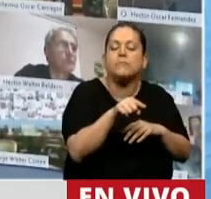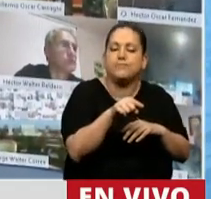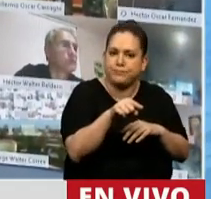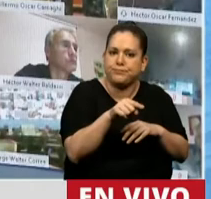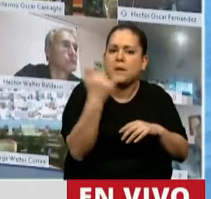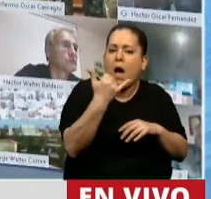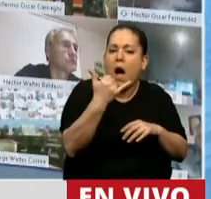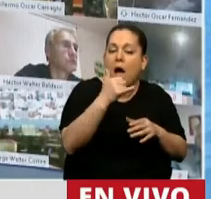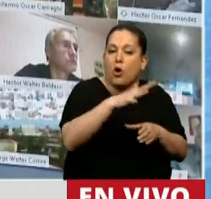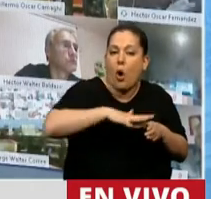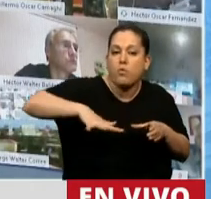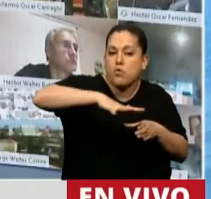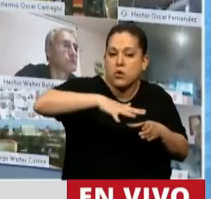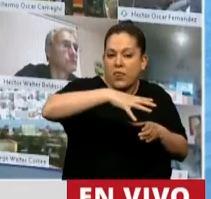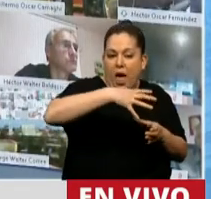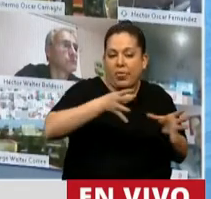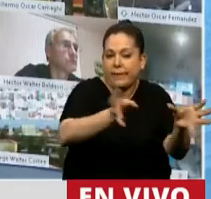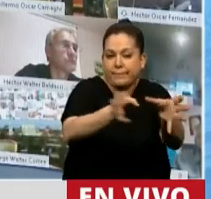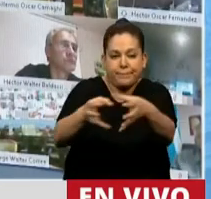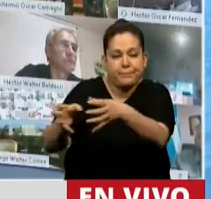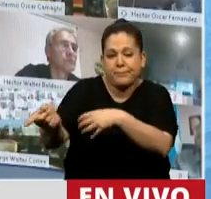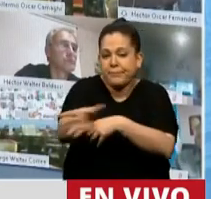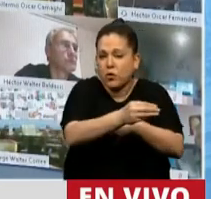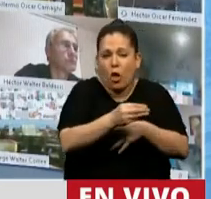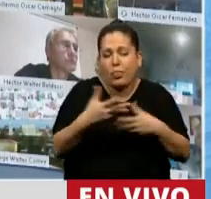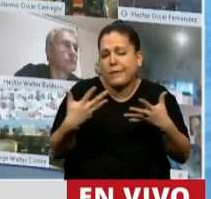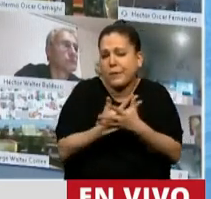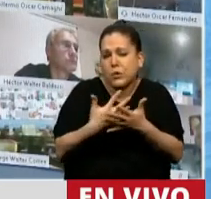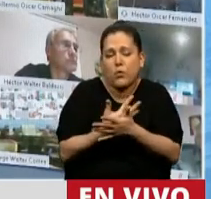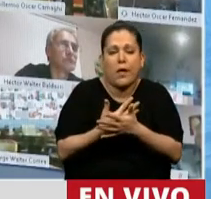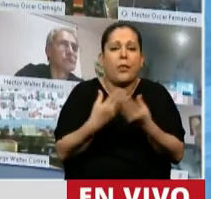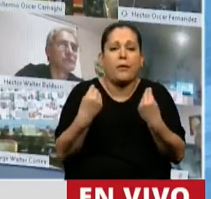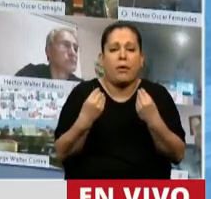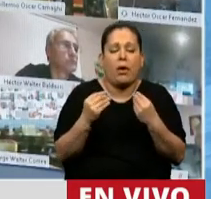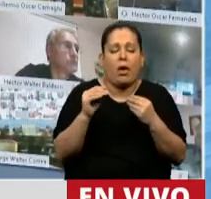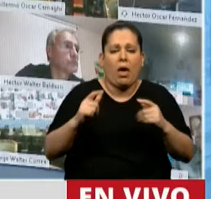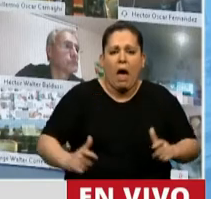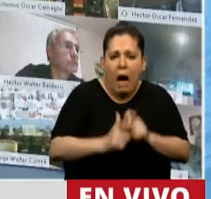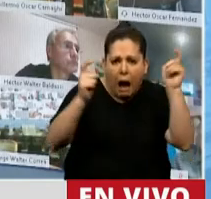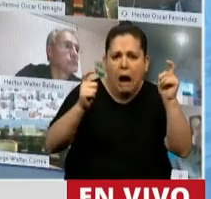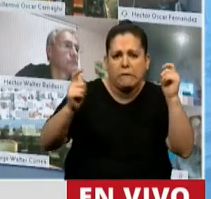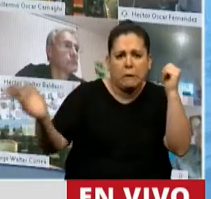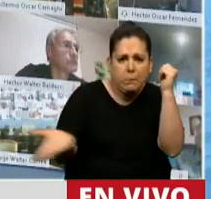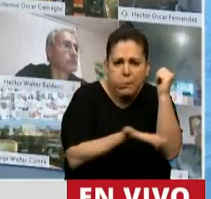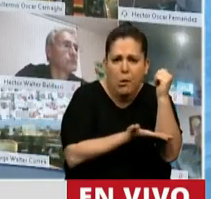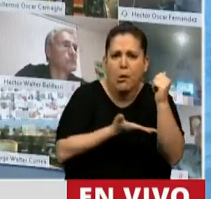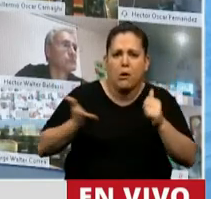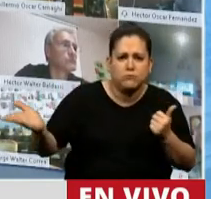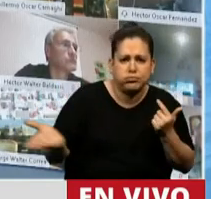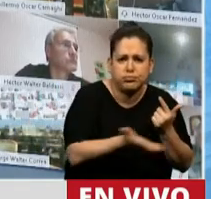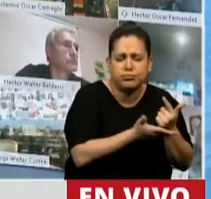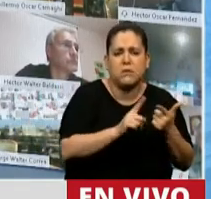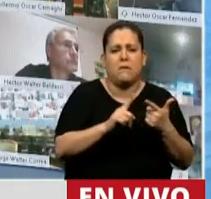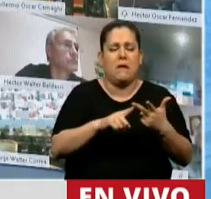comunidades que hoy por hoy están sufriendo directamente los desmontes desmedidos, los incendios desmedidos y la no